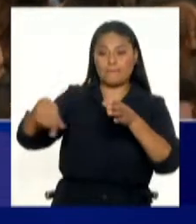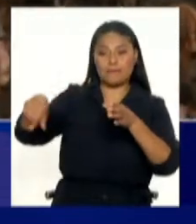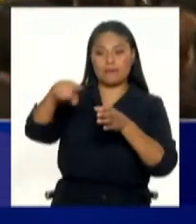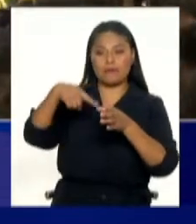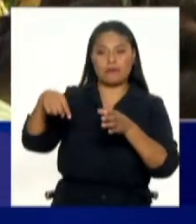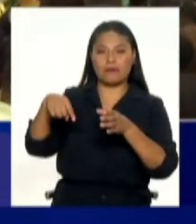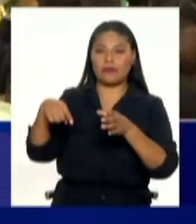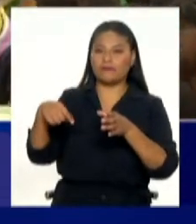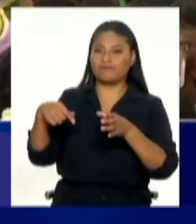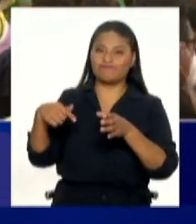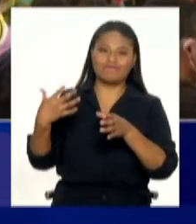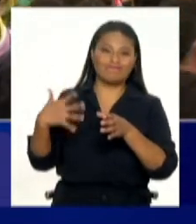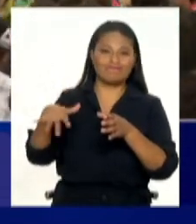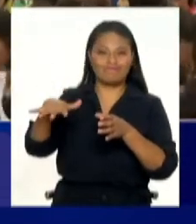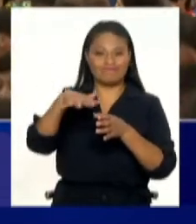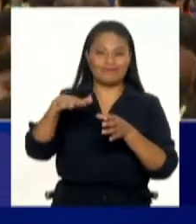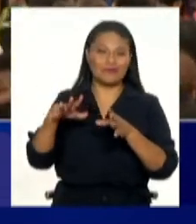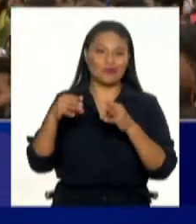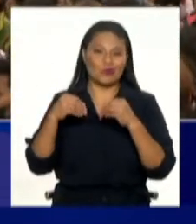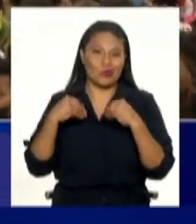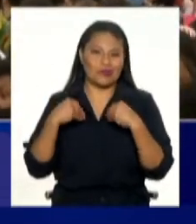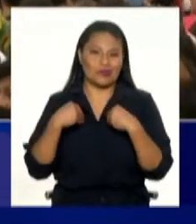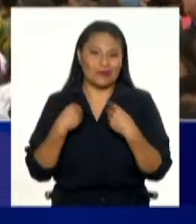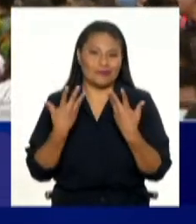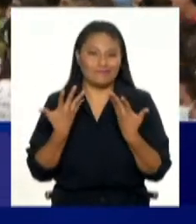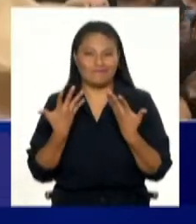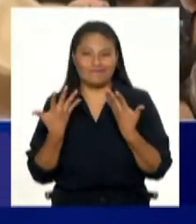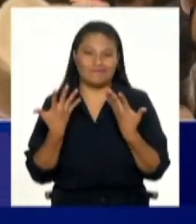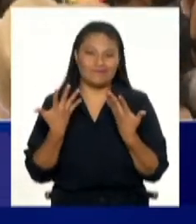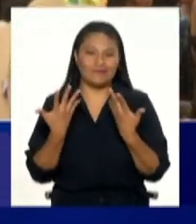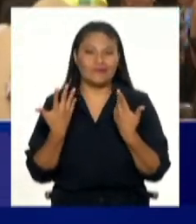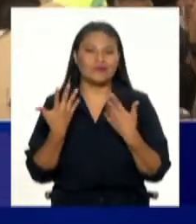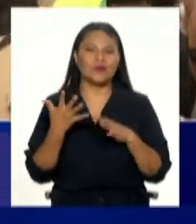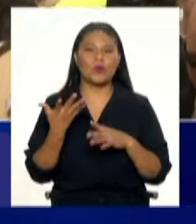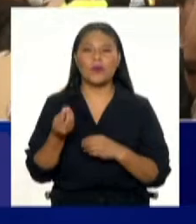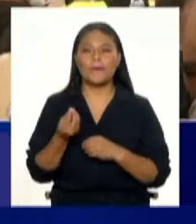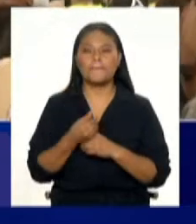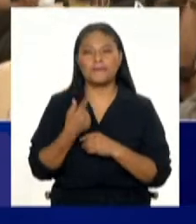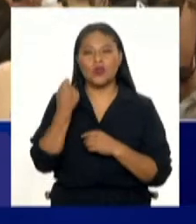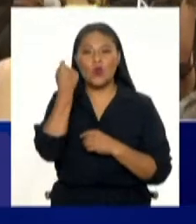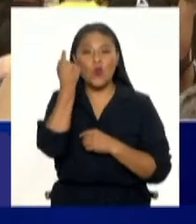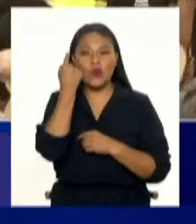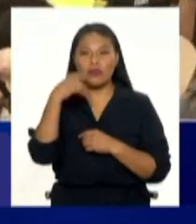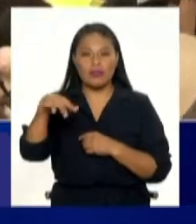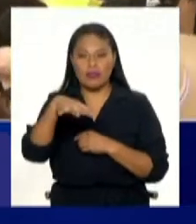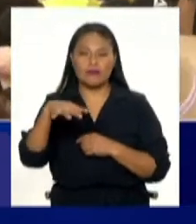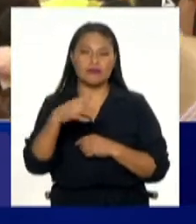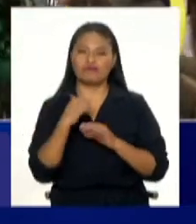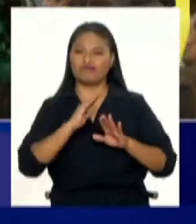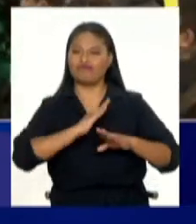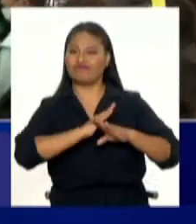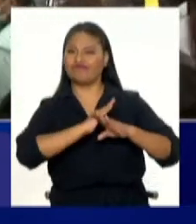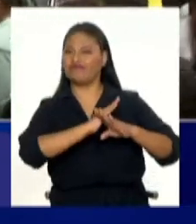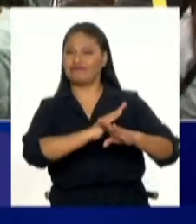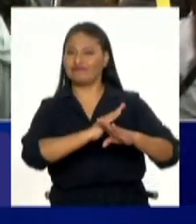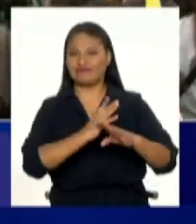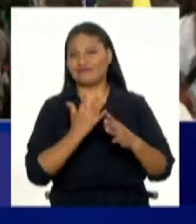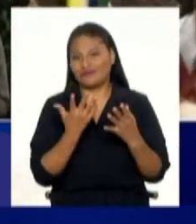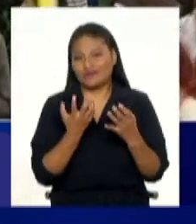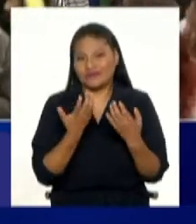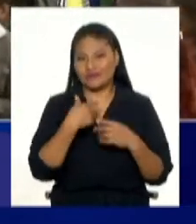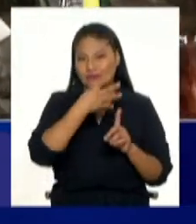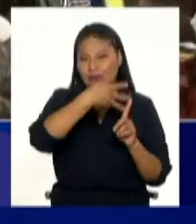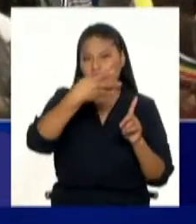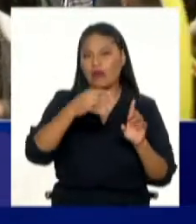no ve con, digamos, con comprensión esta situación